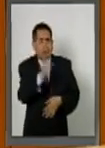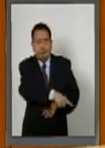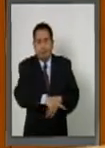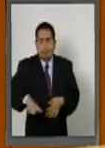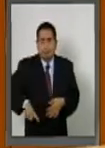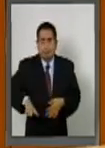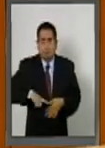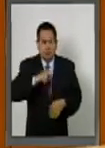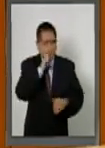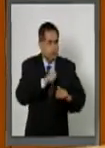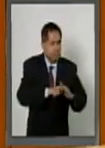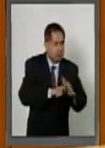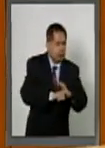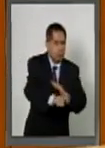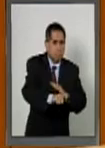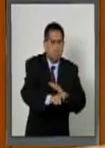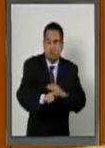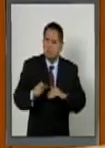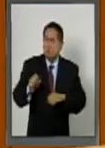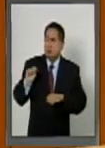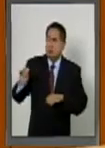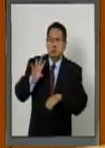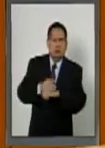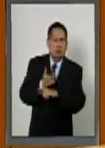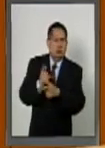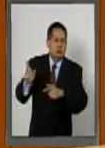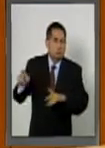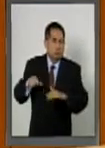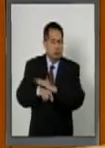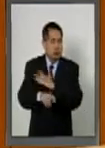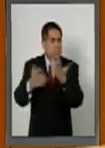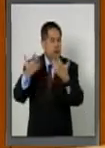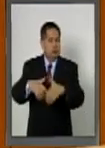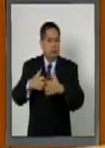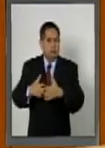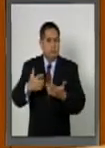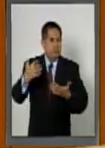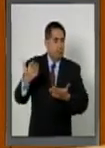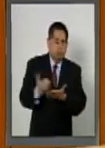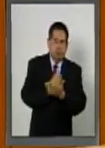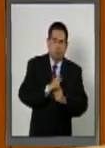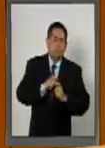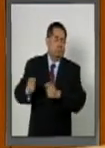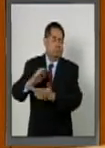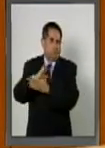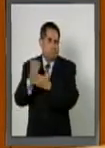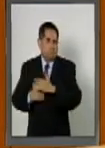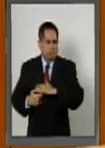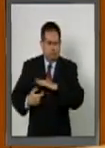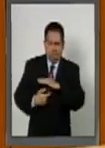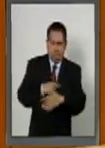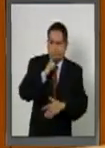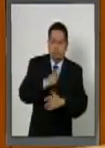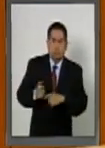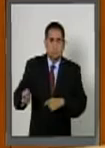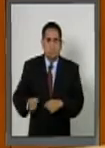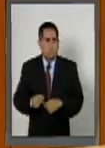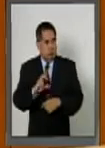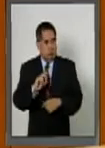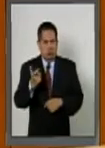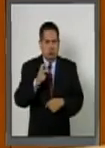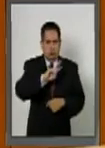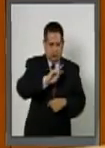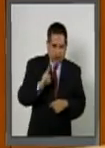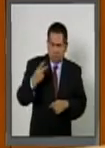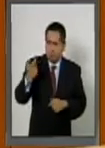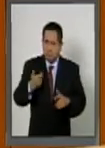sobornos permite que una empresa gane o no gane una licitación o devuelve dinero prestado para